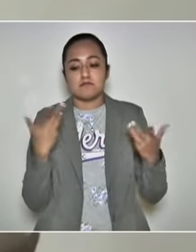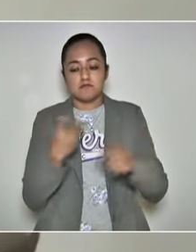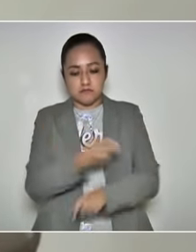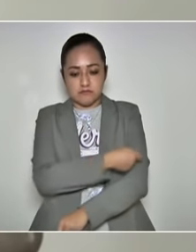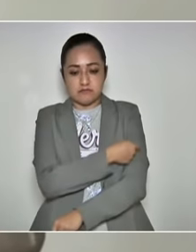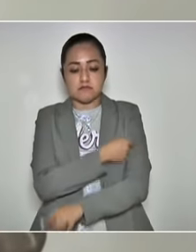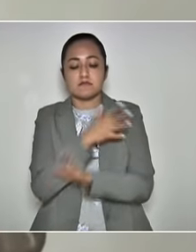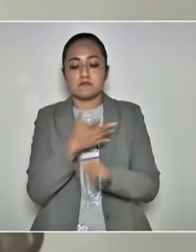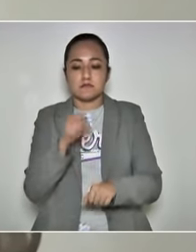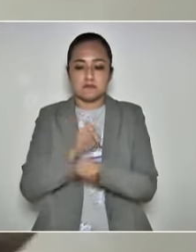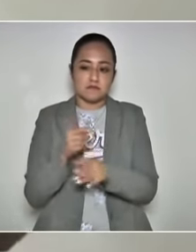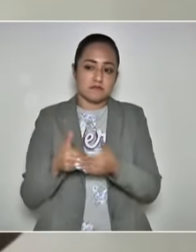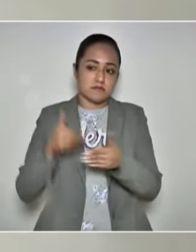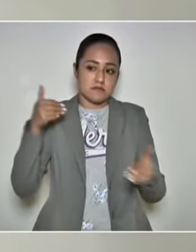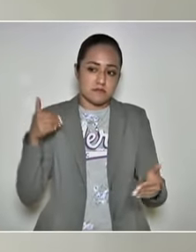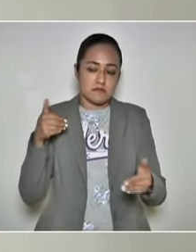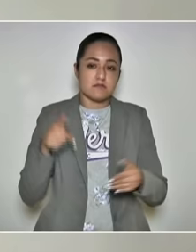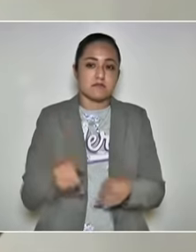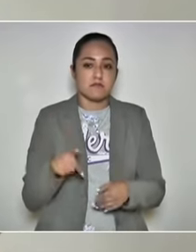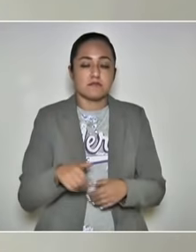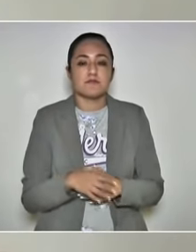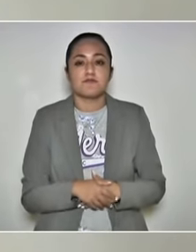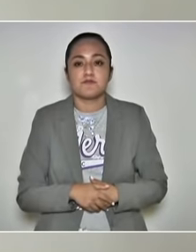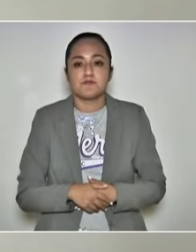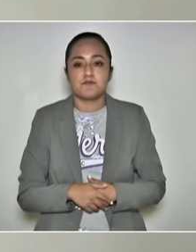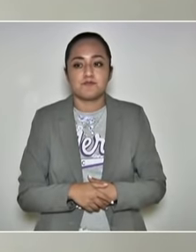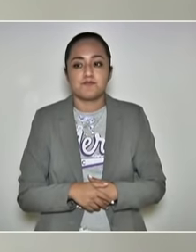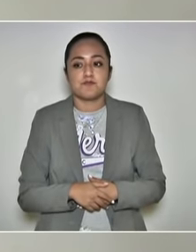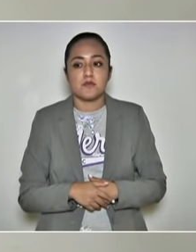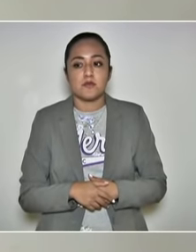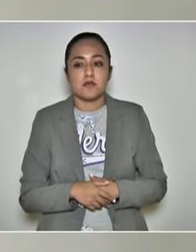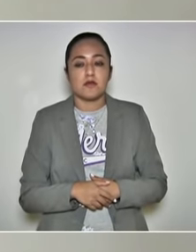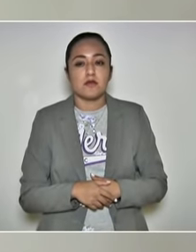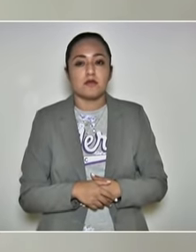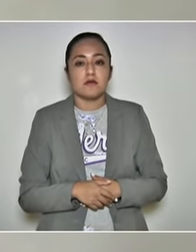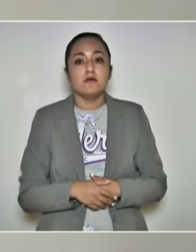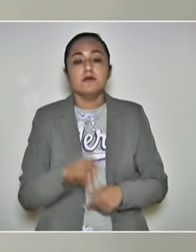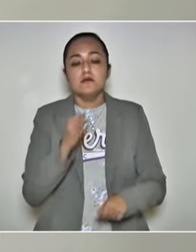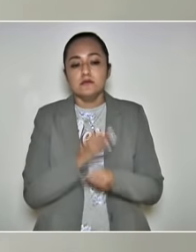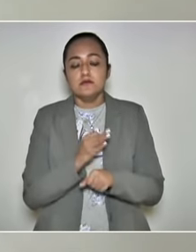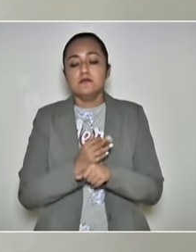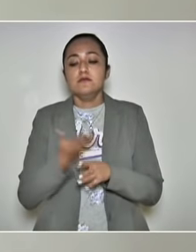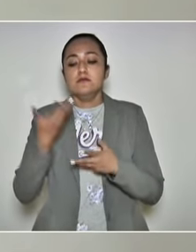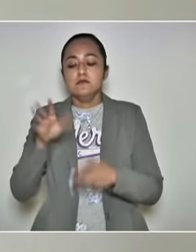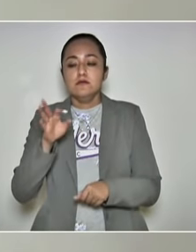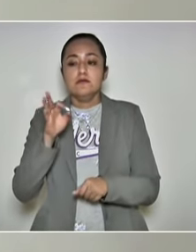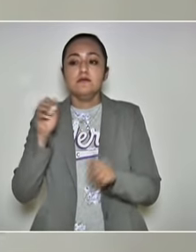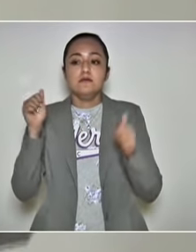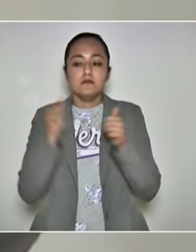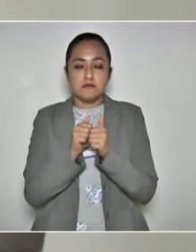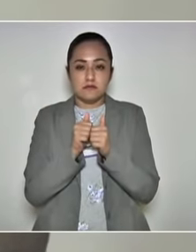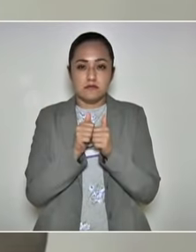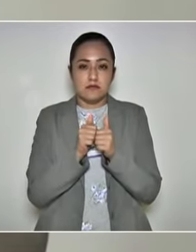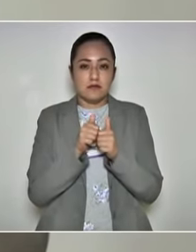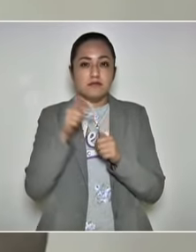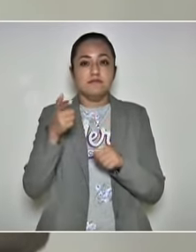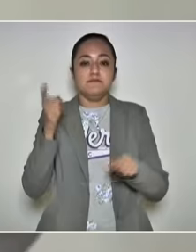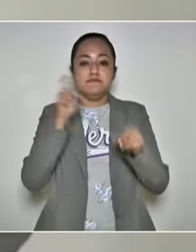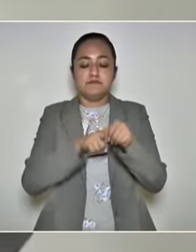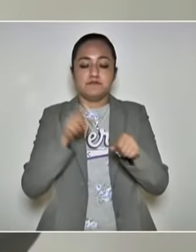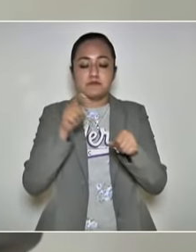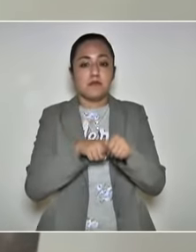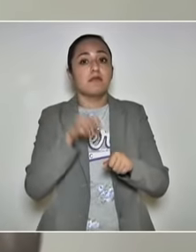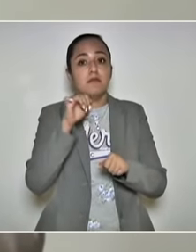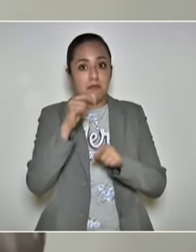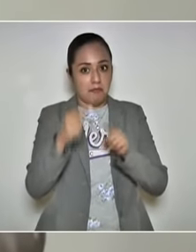la semana inmediata anterior. Y esto fue con respecto a lo del registro,